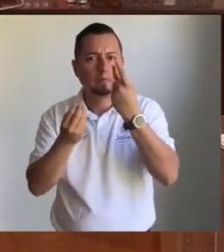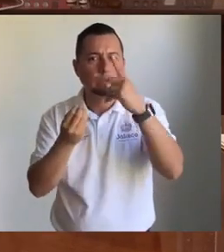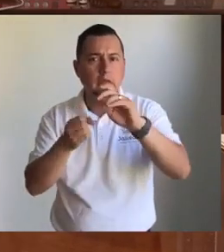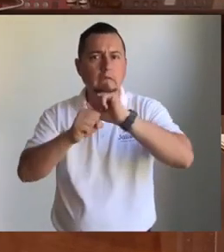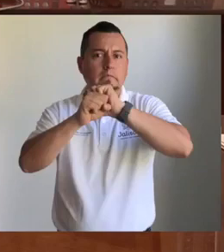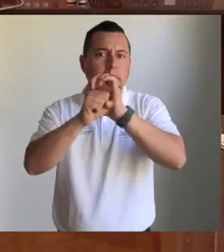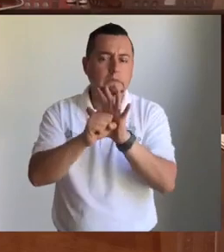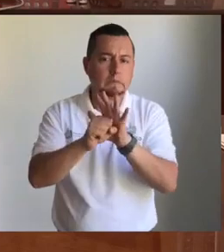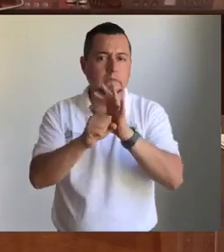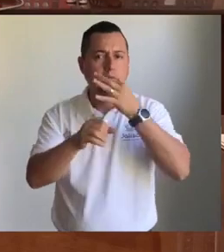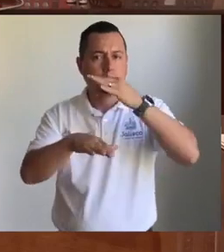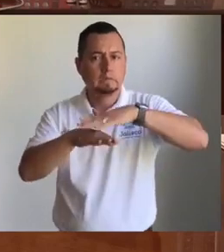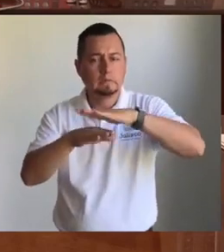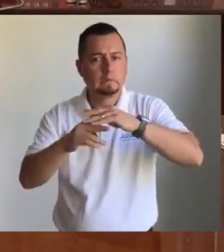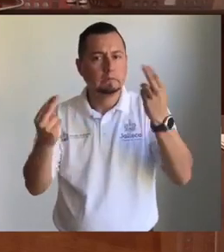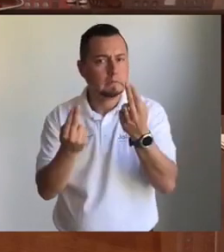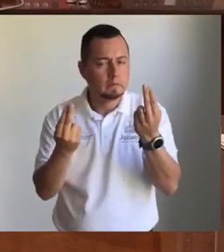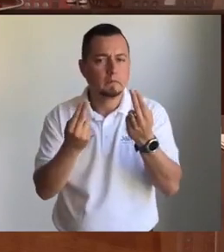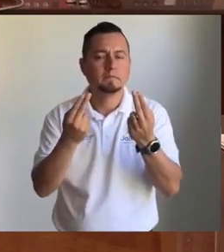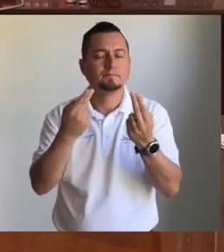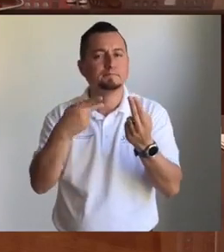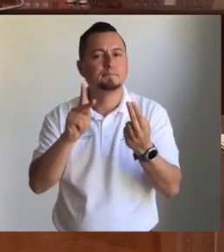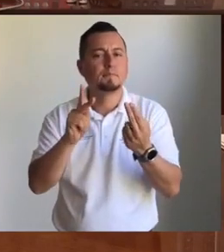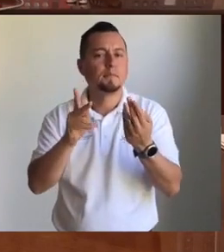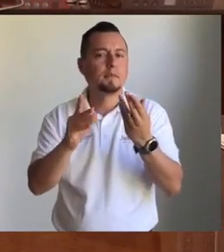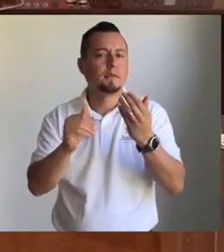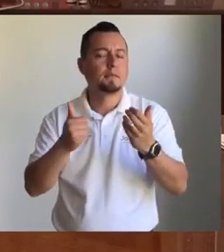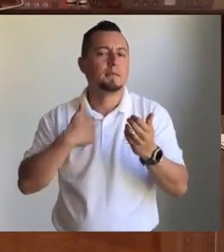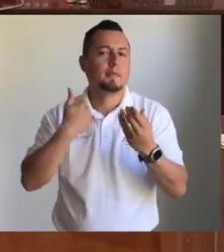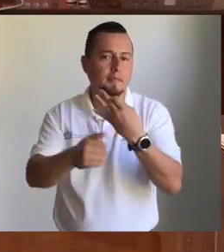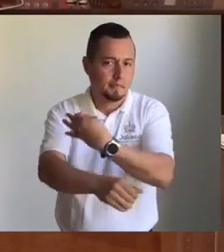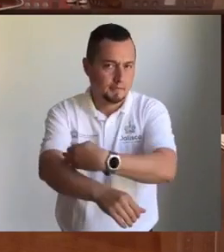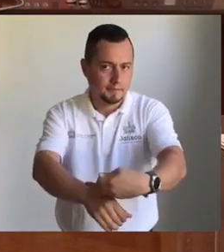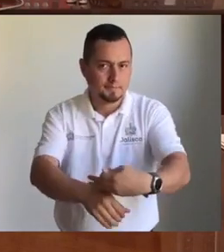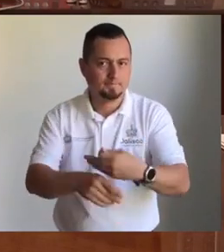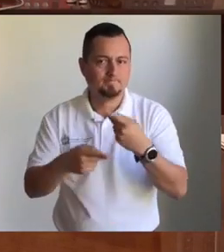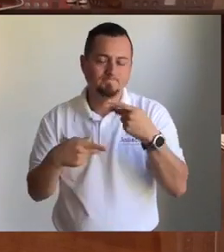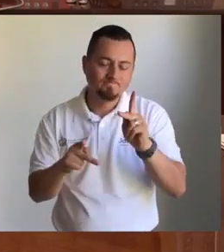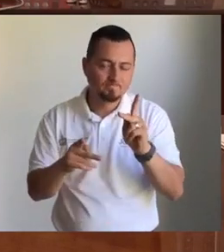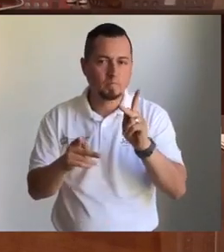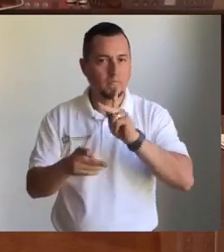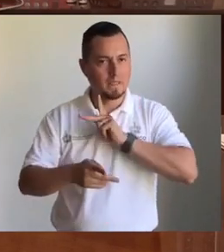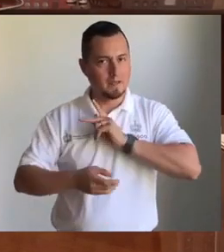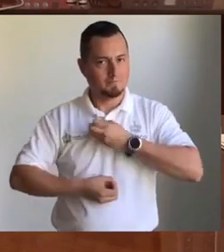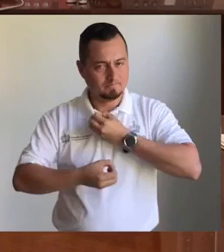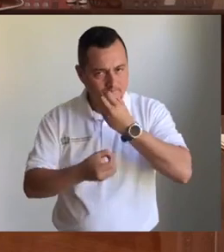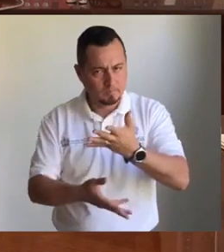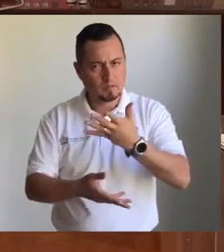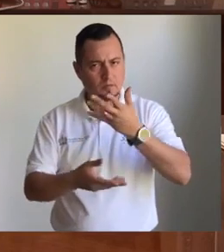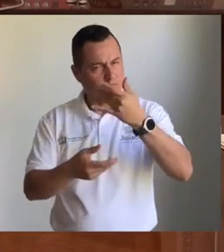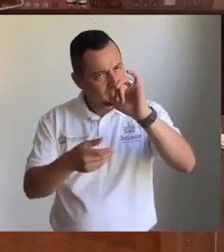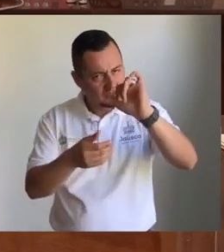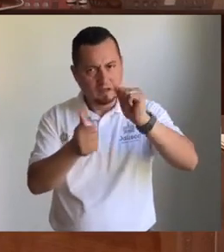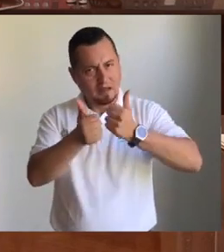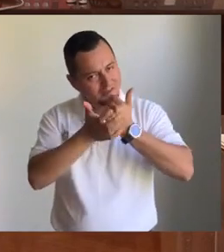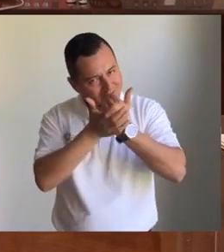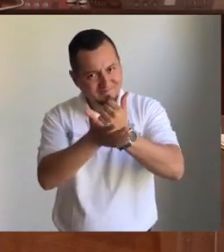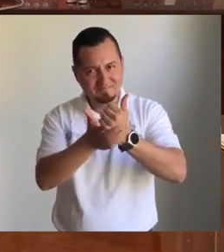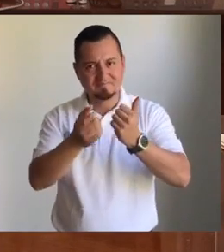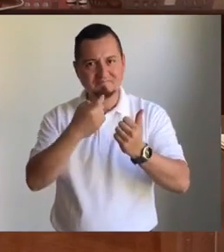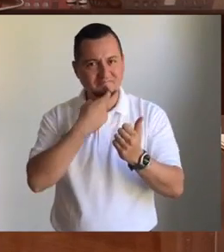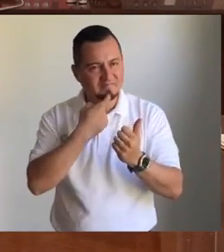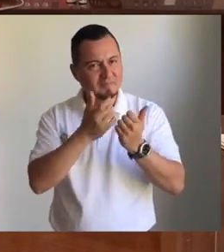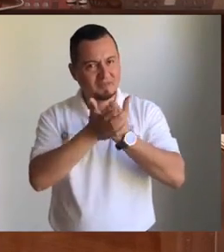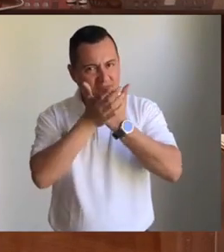esta siguiente etapa que requería de un esfuerzo colectivo y compartido. Expresé de manera puntual mi respaldo